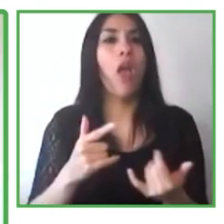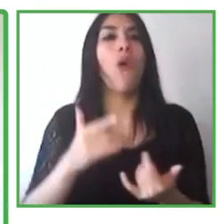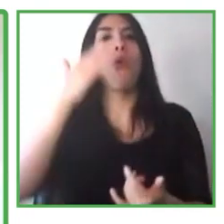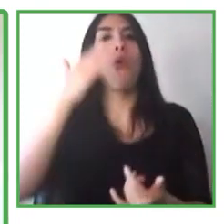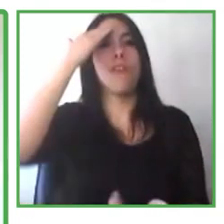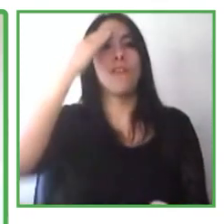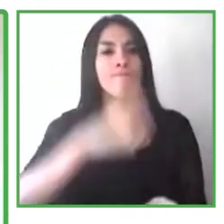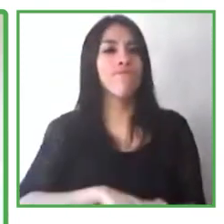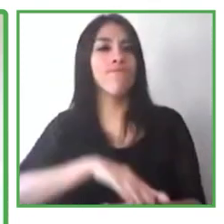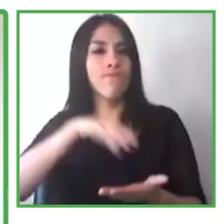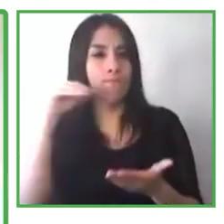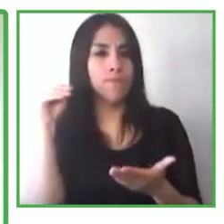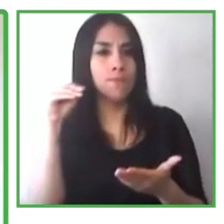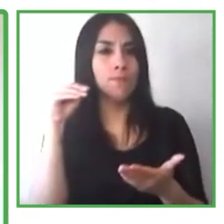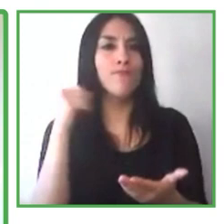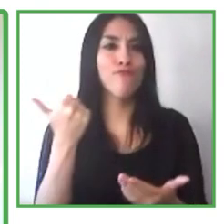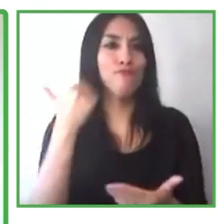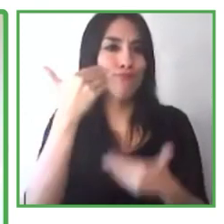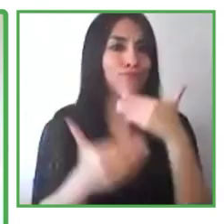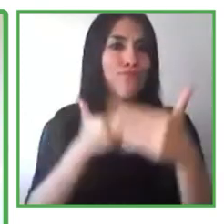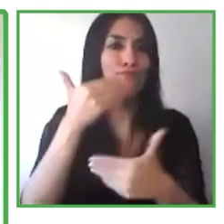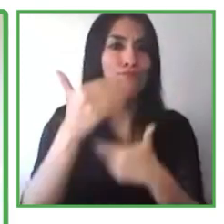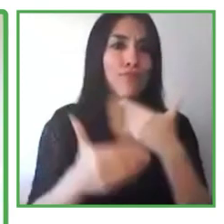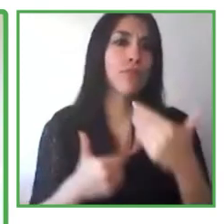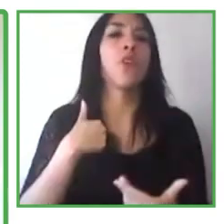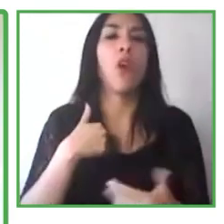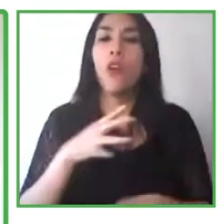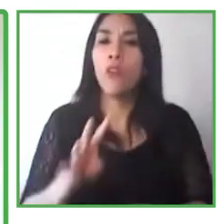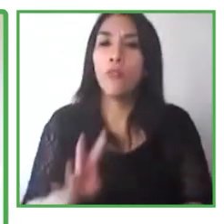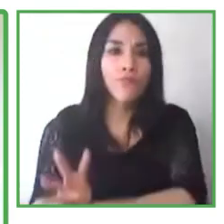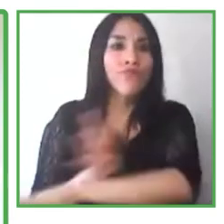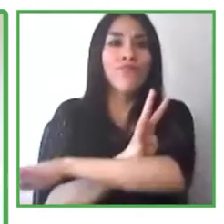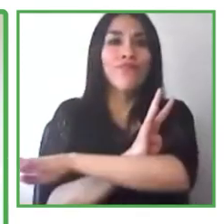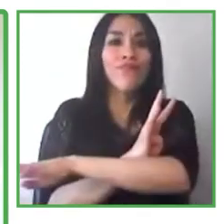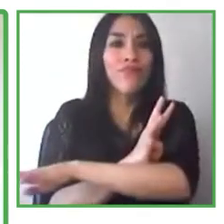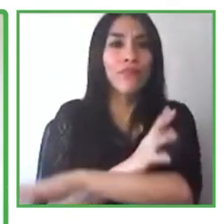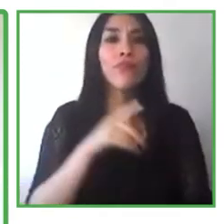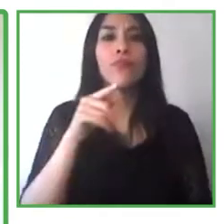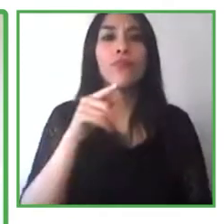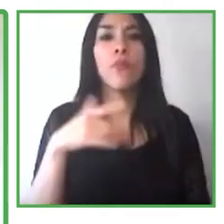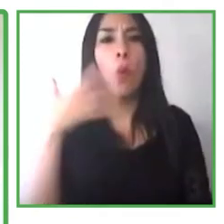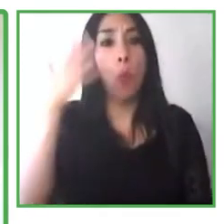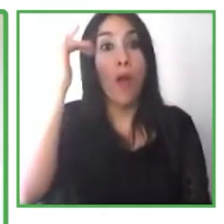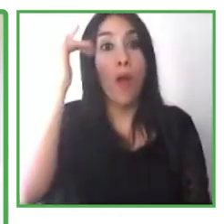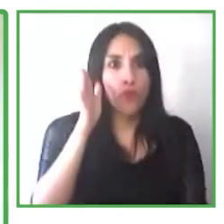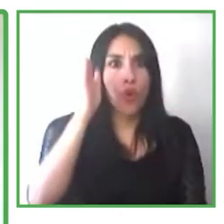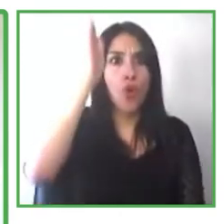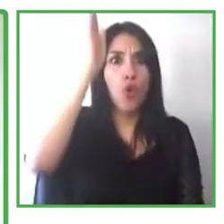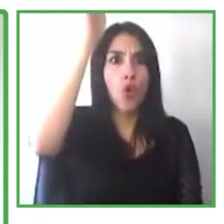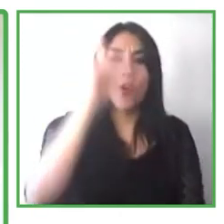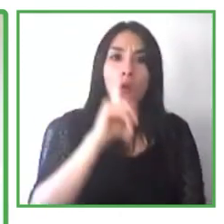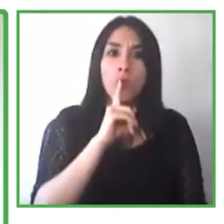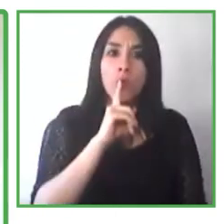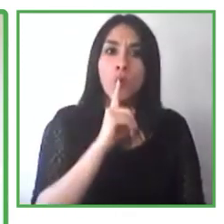qué es que significa el futuro de las contrataciones para discapacidades en el lugar de trabajo, en el lugar también con los